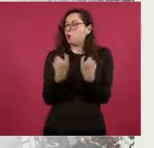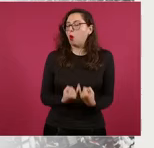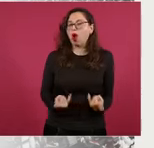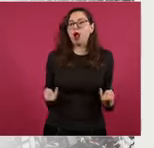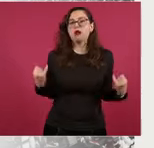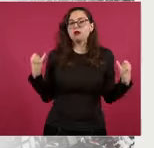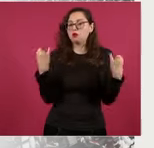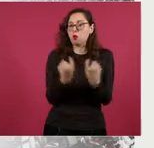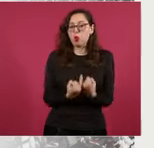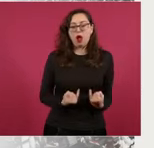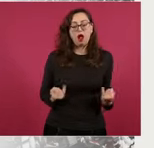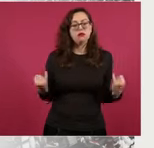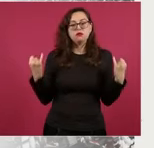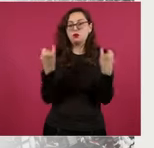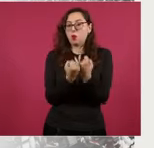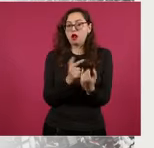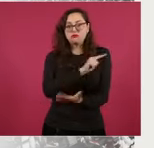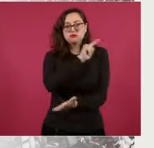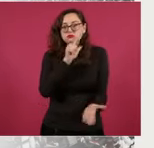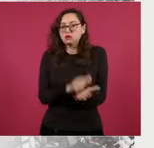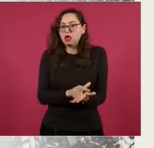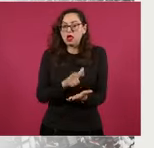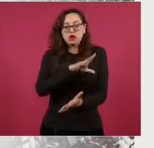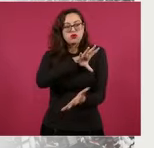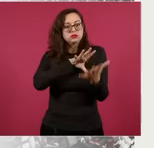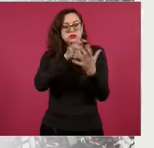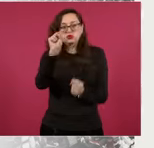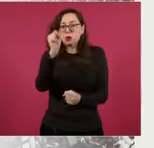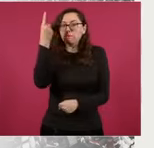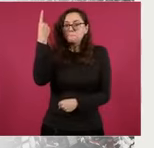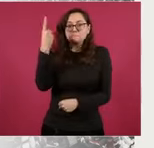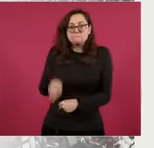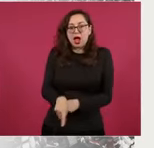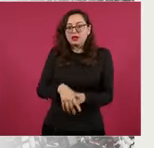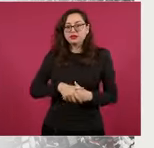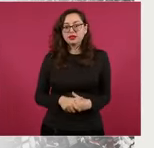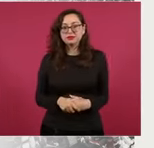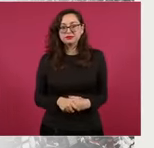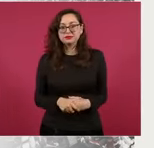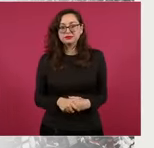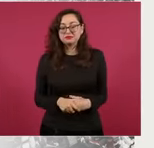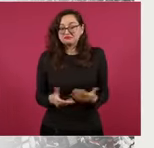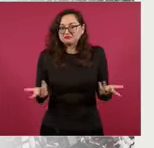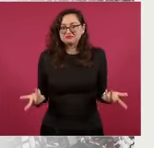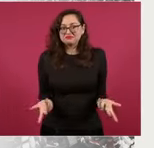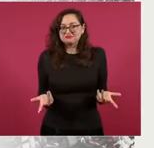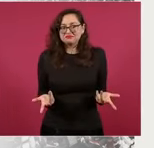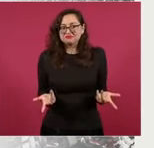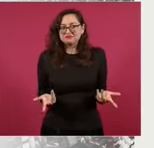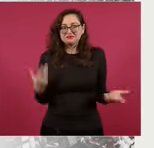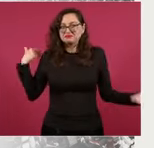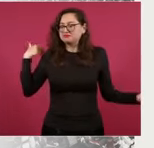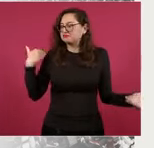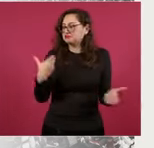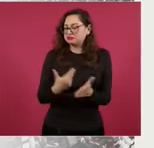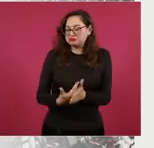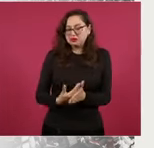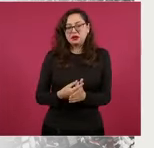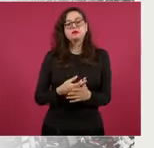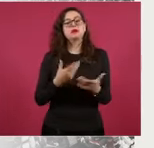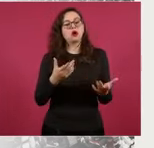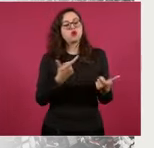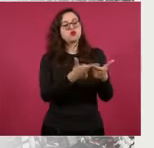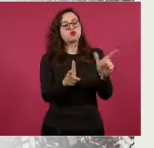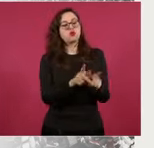que establece la ley y la Constitución, que por partido no puede excederse de 300 y que por